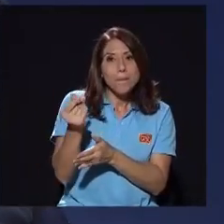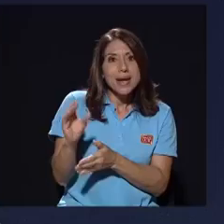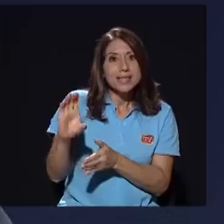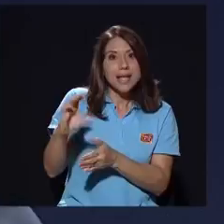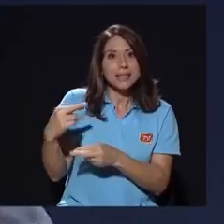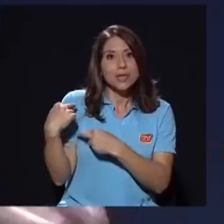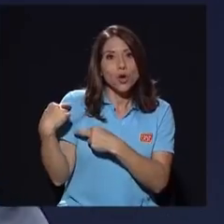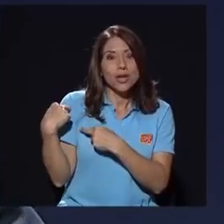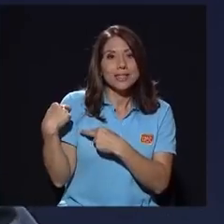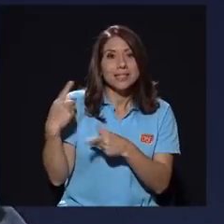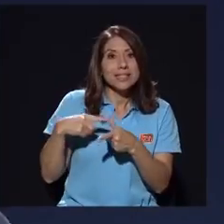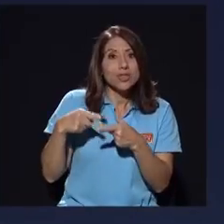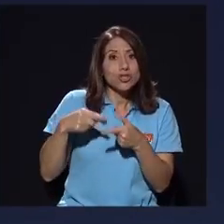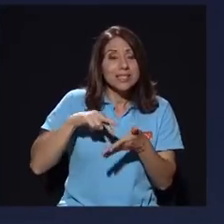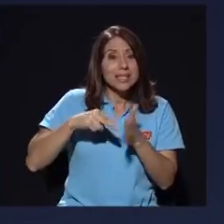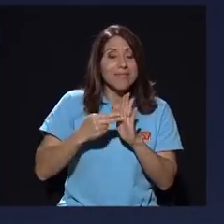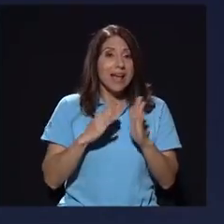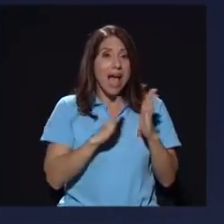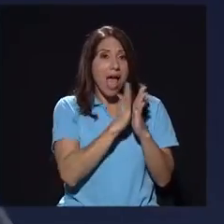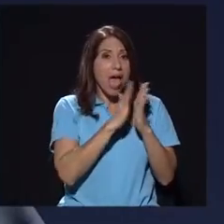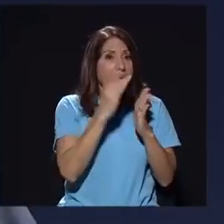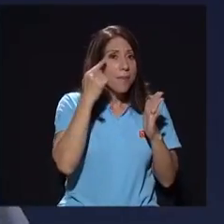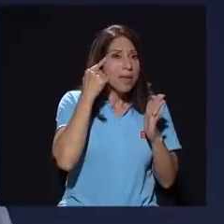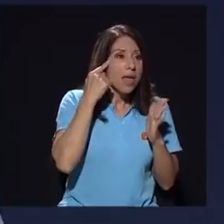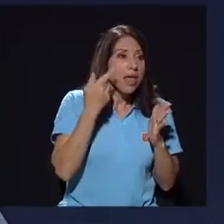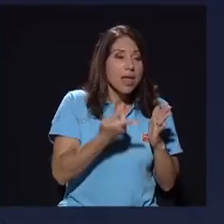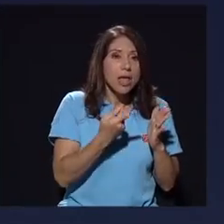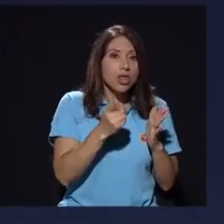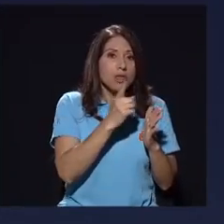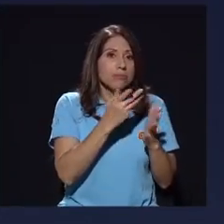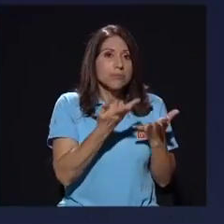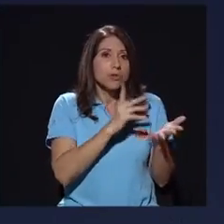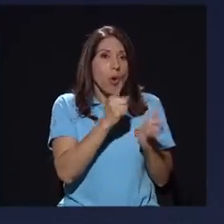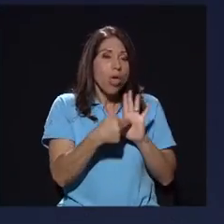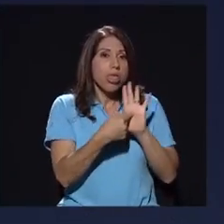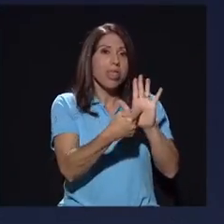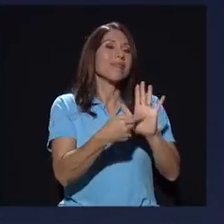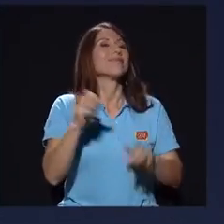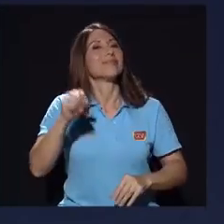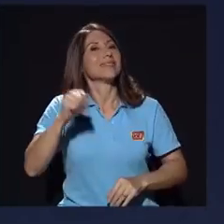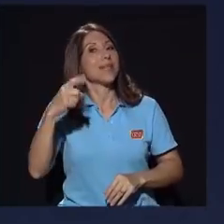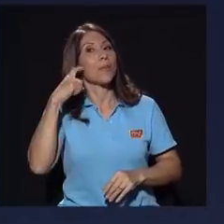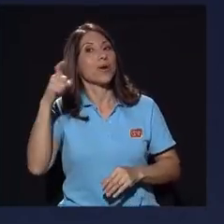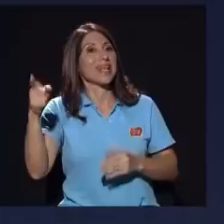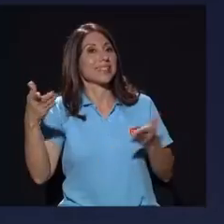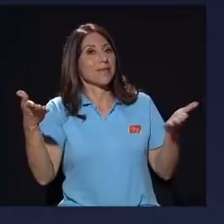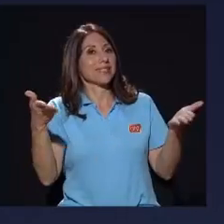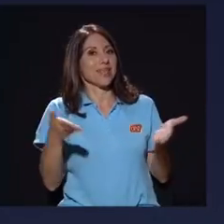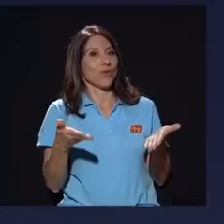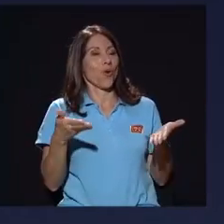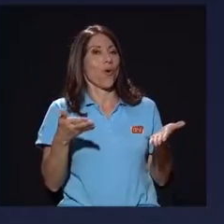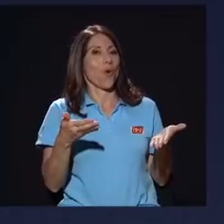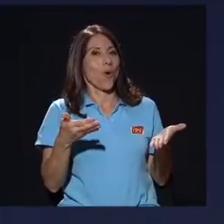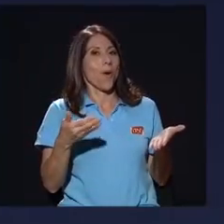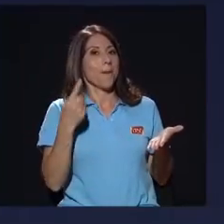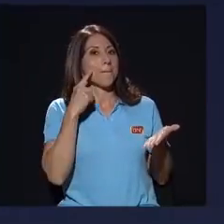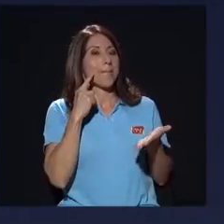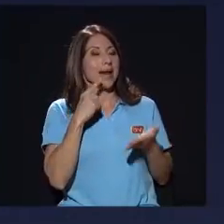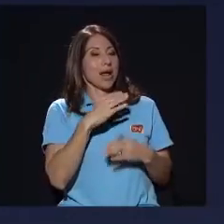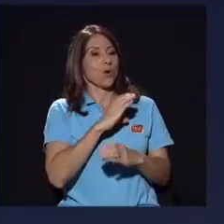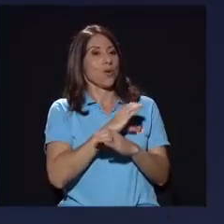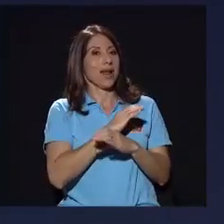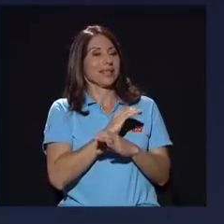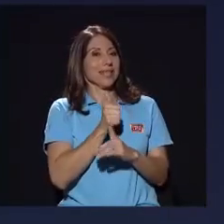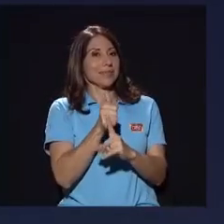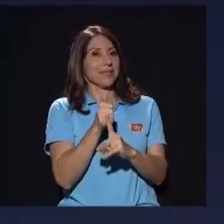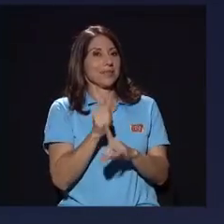topó con esa grabación, ¿verdad? Para tratar de defenderse a él. Era un intento de protegerse a sí mismo. Cuando él fue a grabar eso, y eso me lo dijo